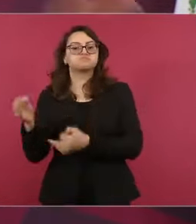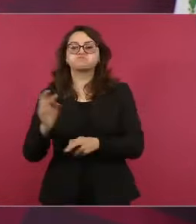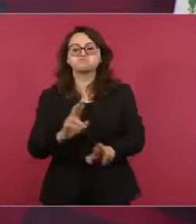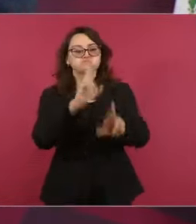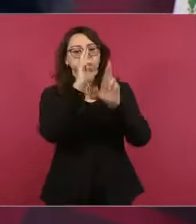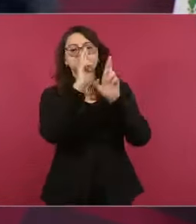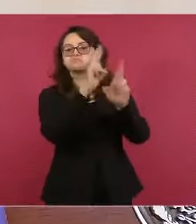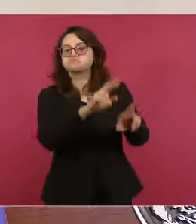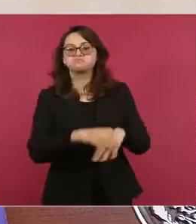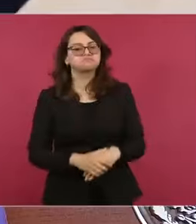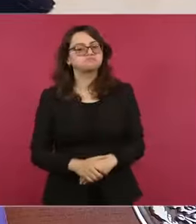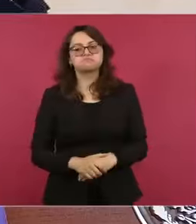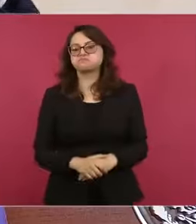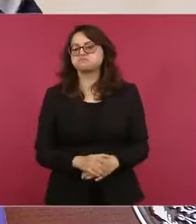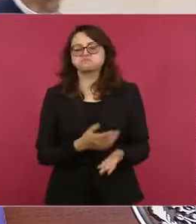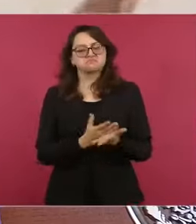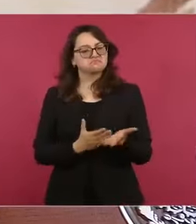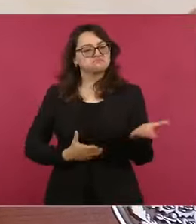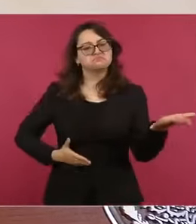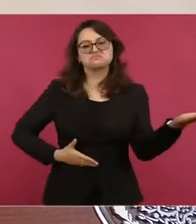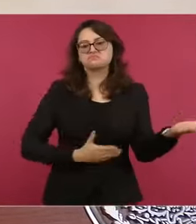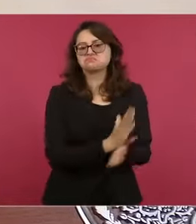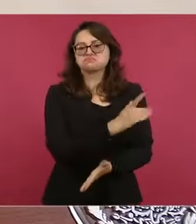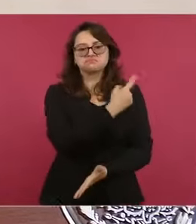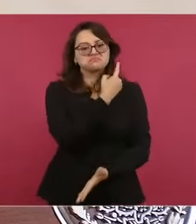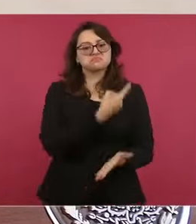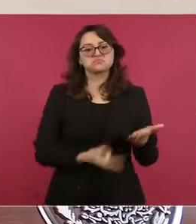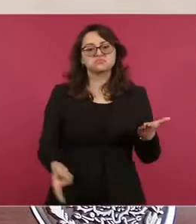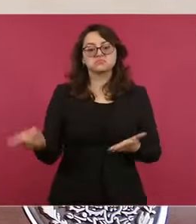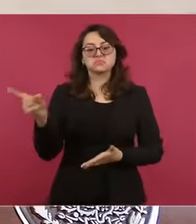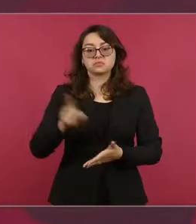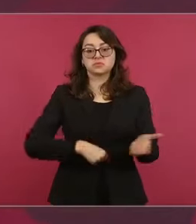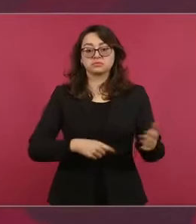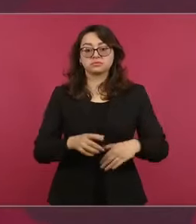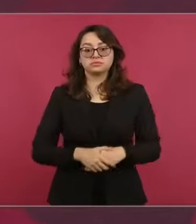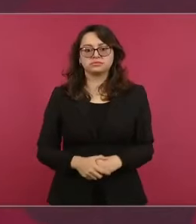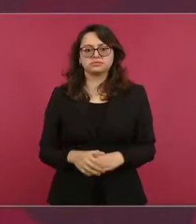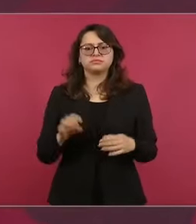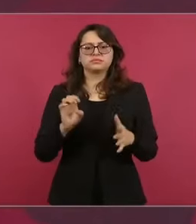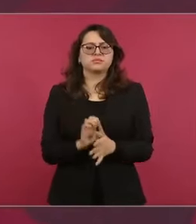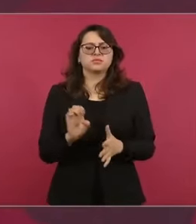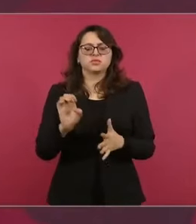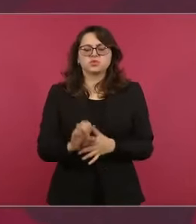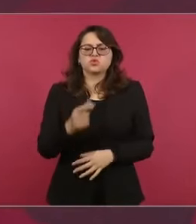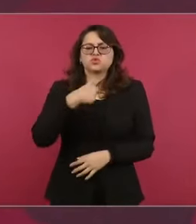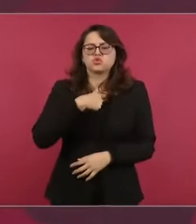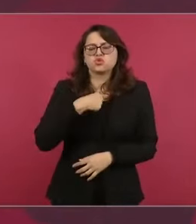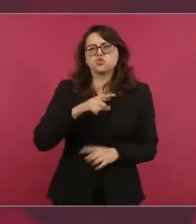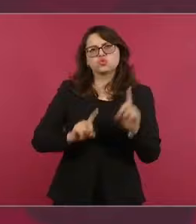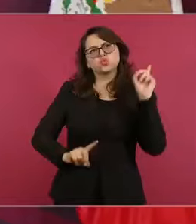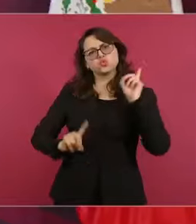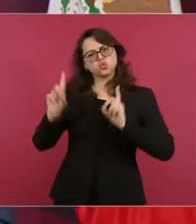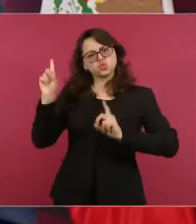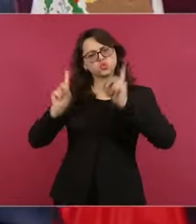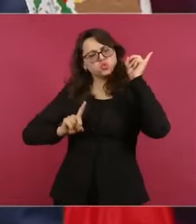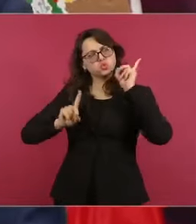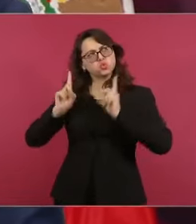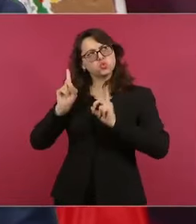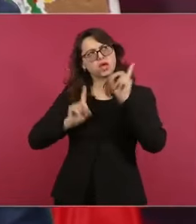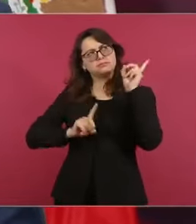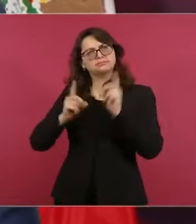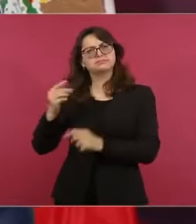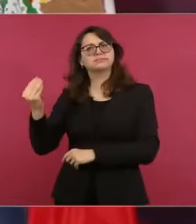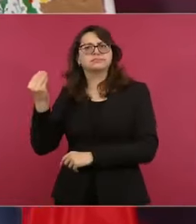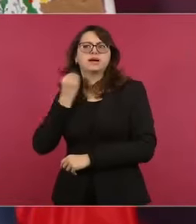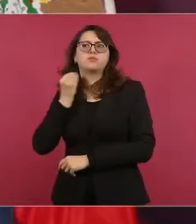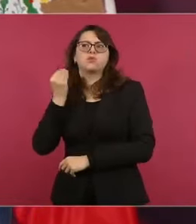Y por eso convoco, llamo a los abogados, a los constitucionalistas.